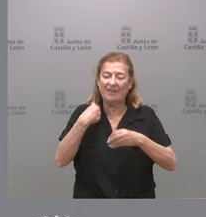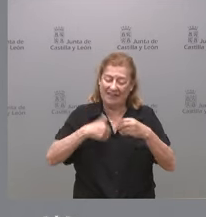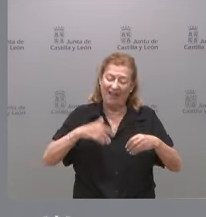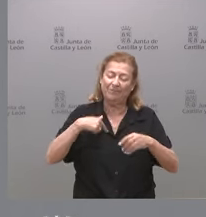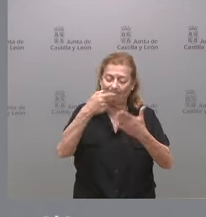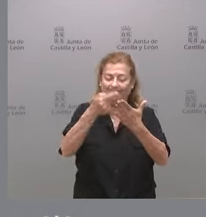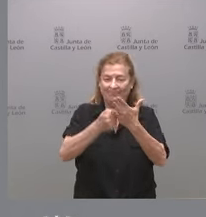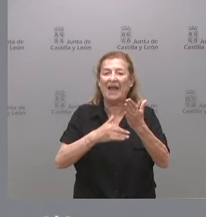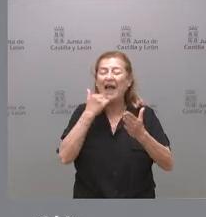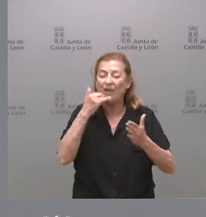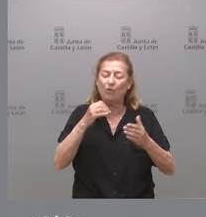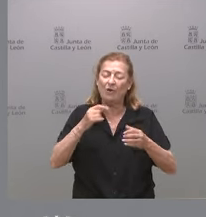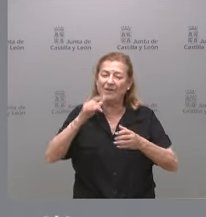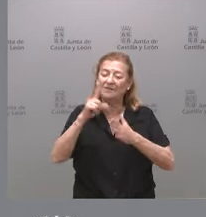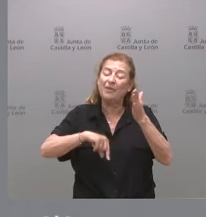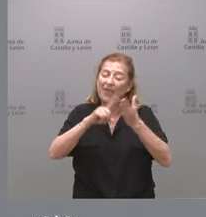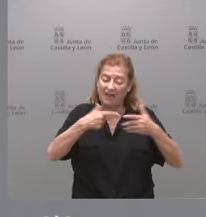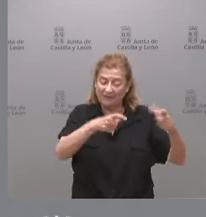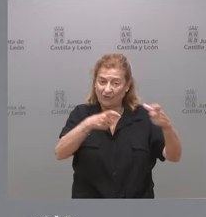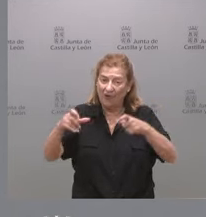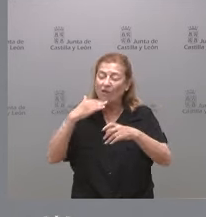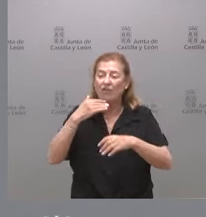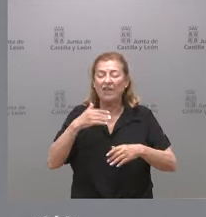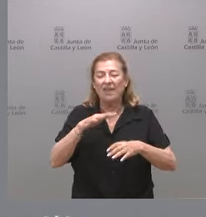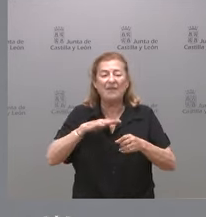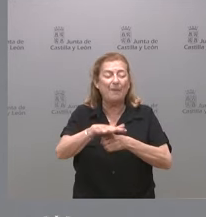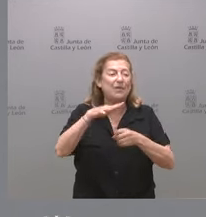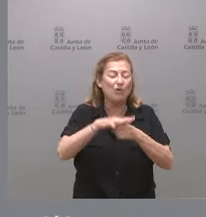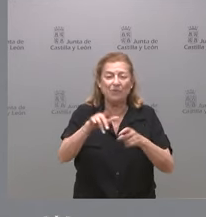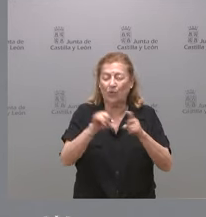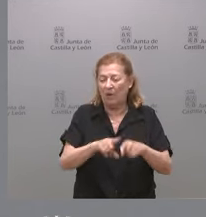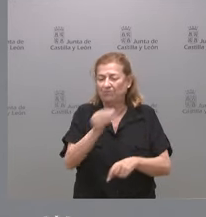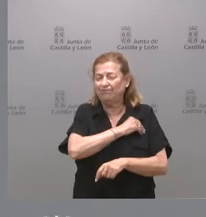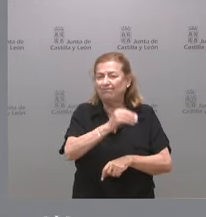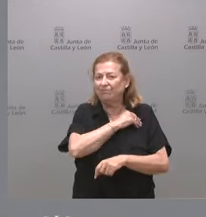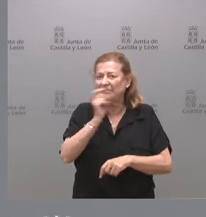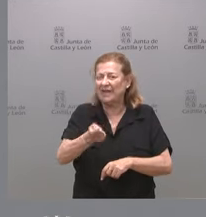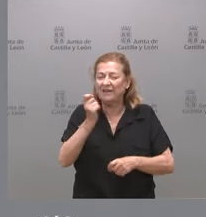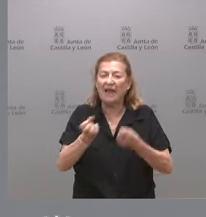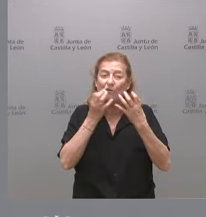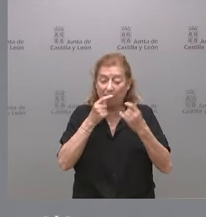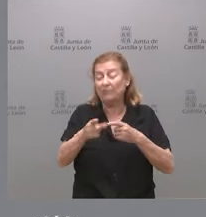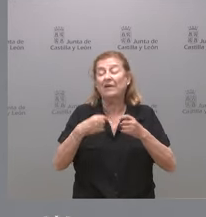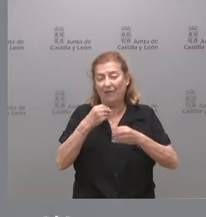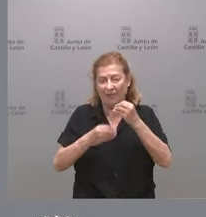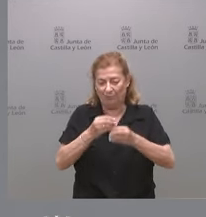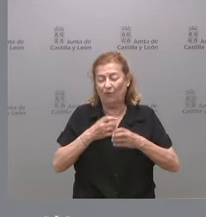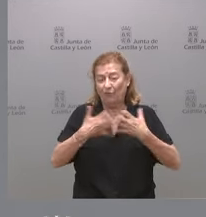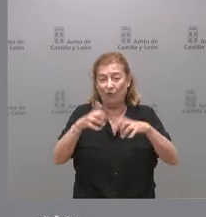especialidades sectoriales en algunos ámbitos donde la información era muy frecuente, muy recurrente. Esto hizo poner en marcha el